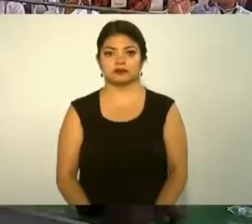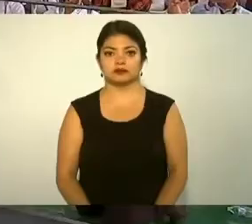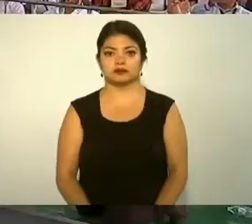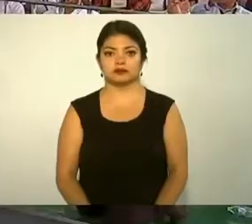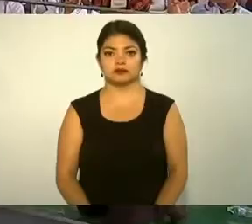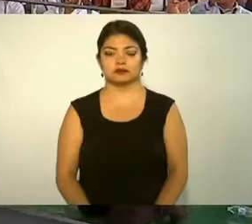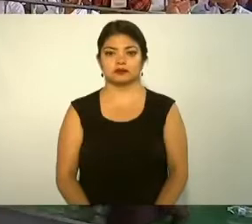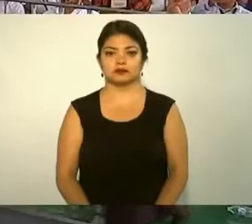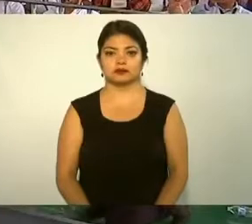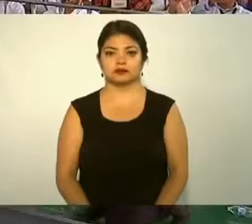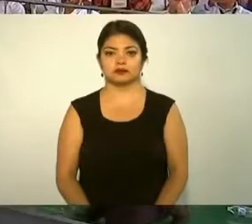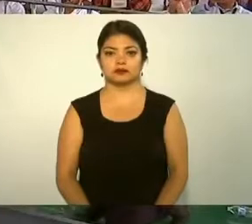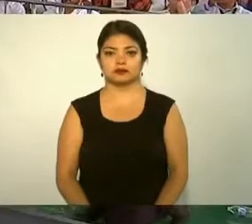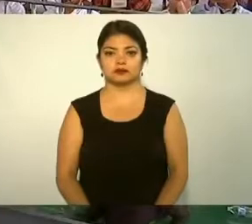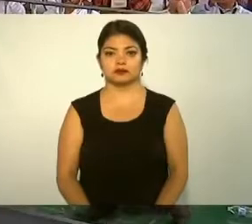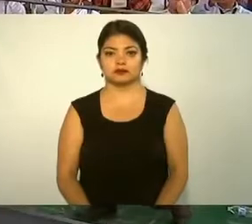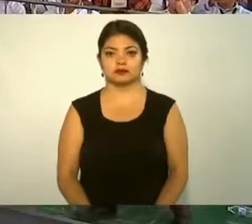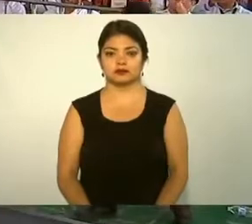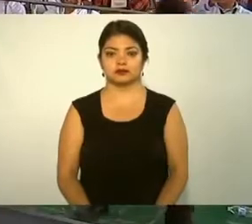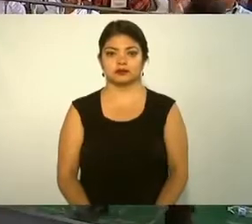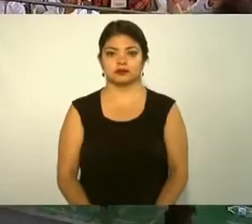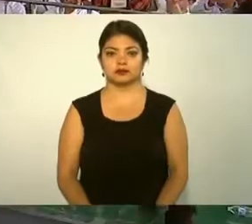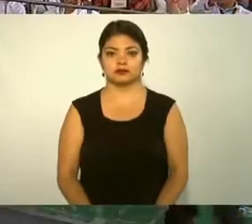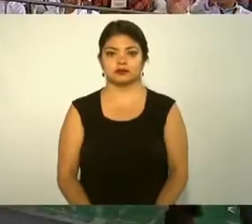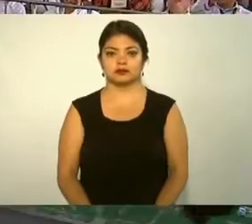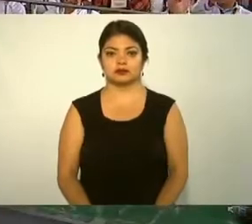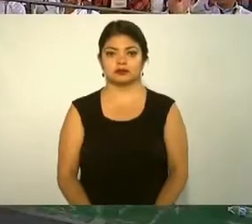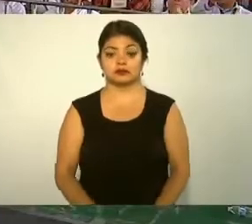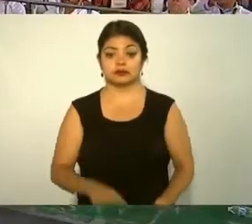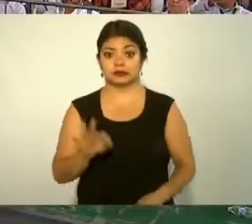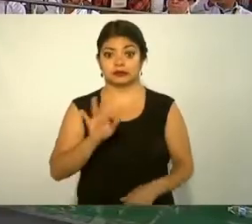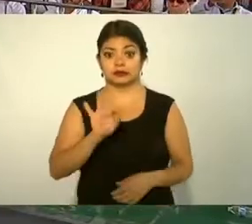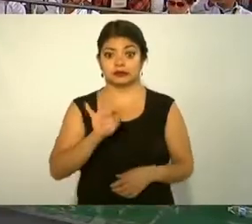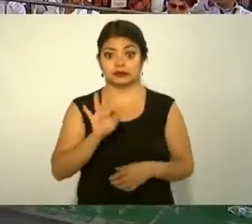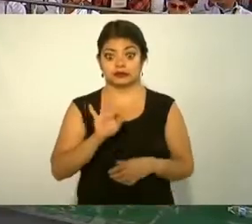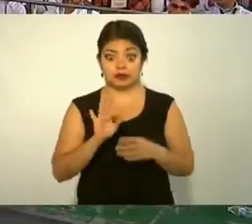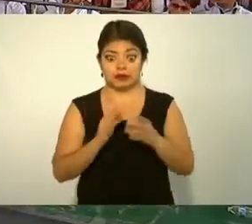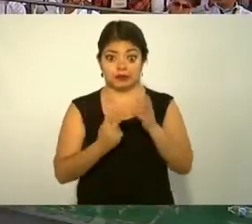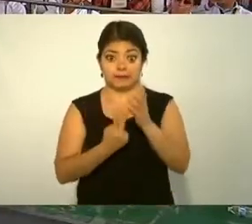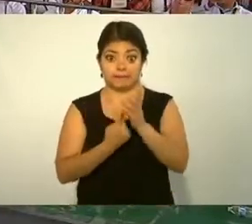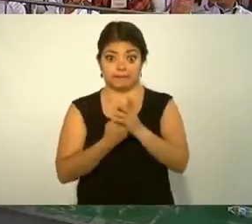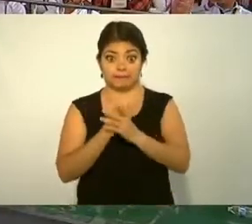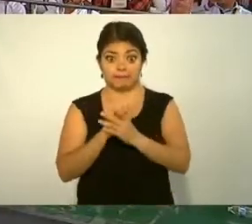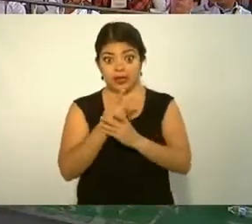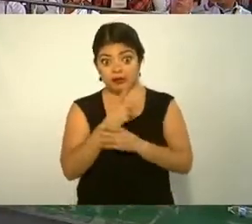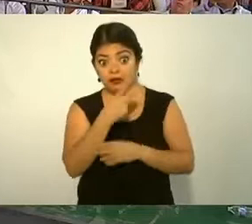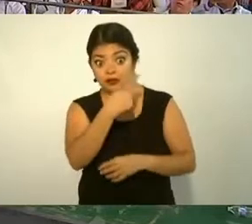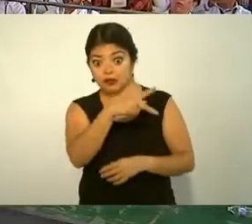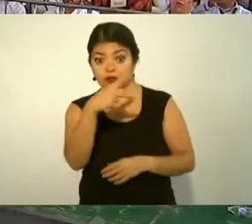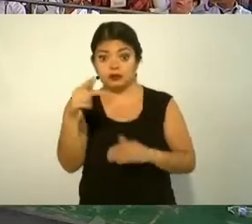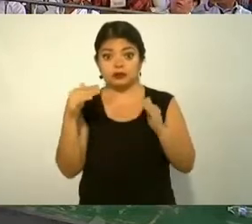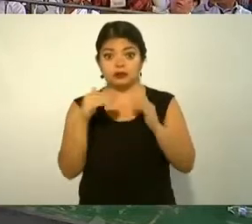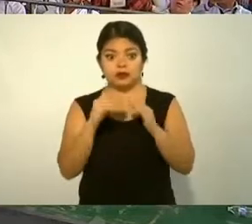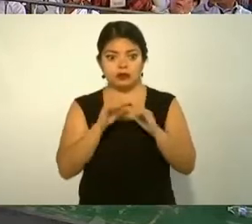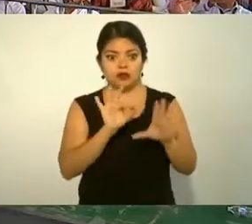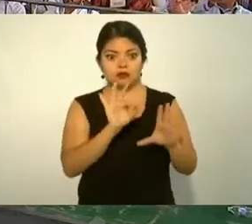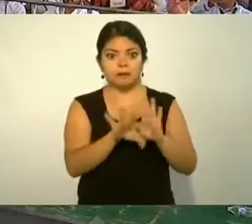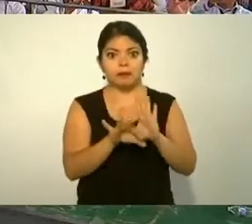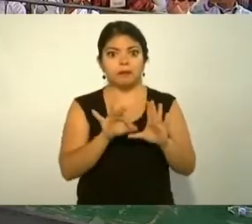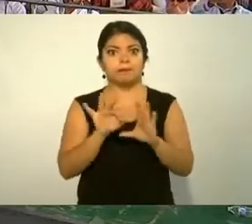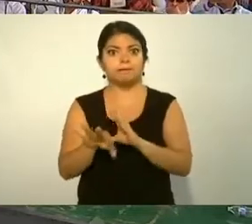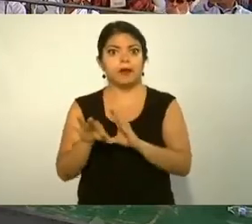plantando tienen su vivero y ahí están plantando árboles